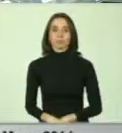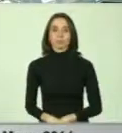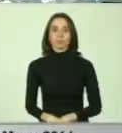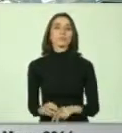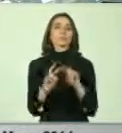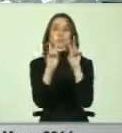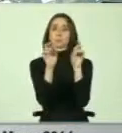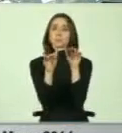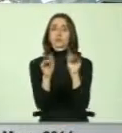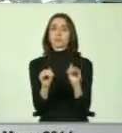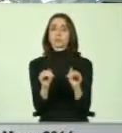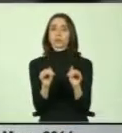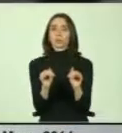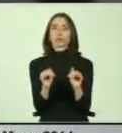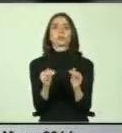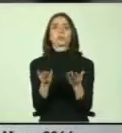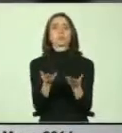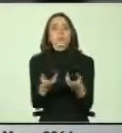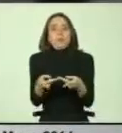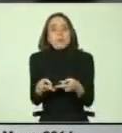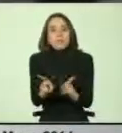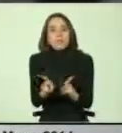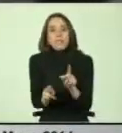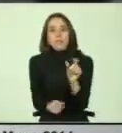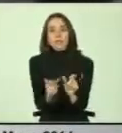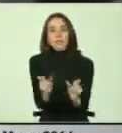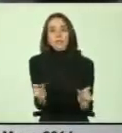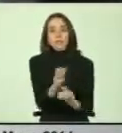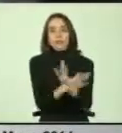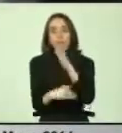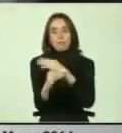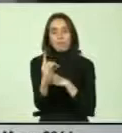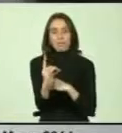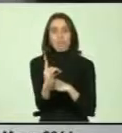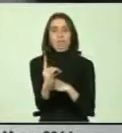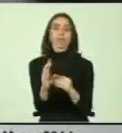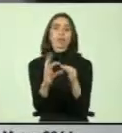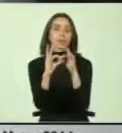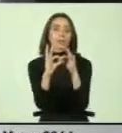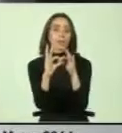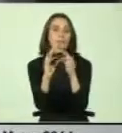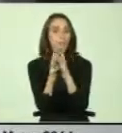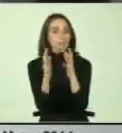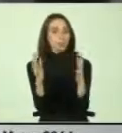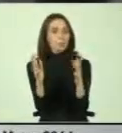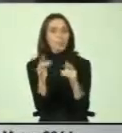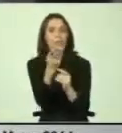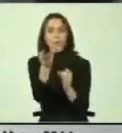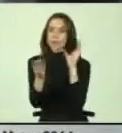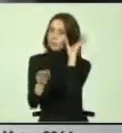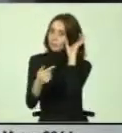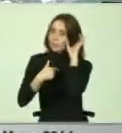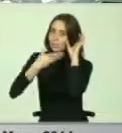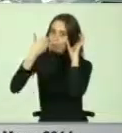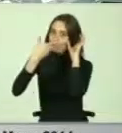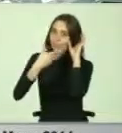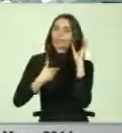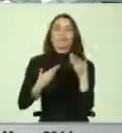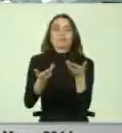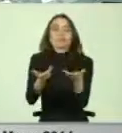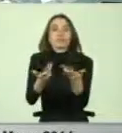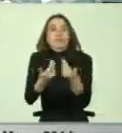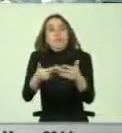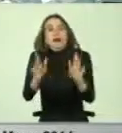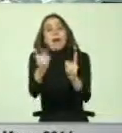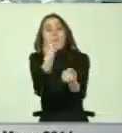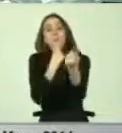trata de esto mismo, trata en el fondo de los derechos de las personas con discapacidad. Así que, bueno, agradezco mucho haberme escuchado y quedo a su disposición para